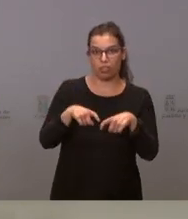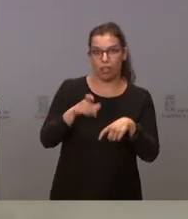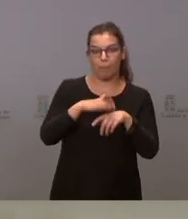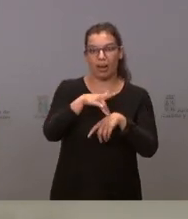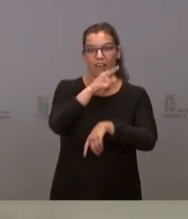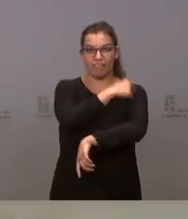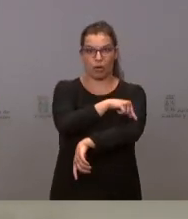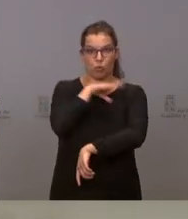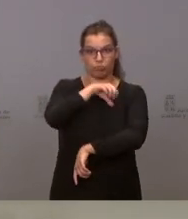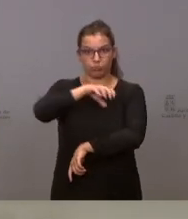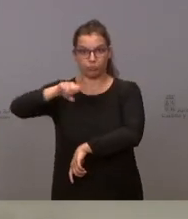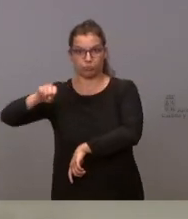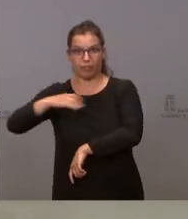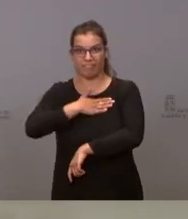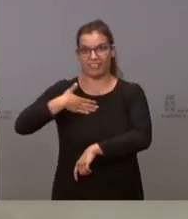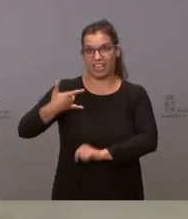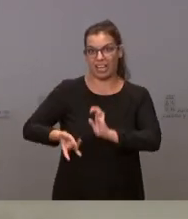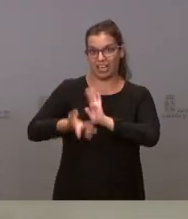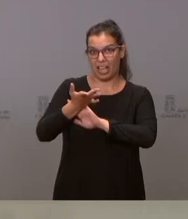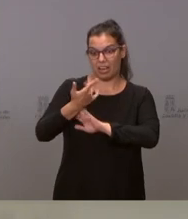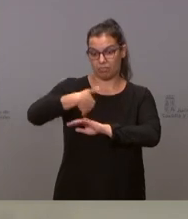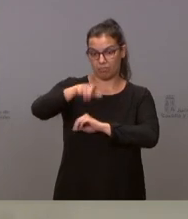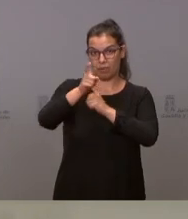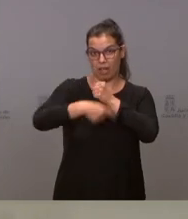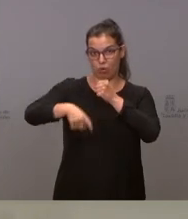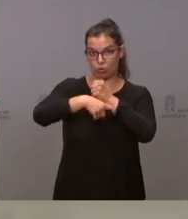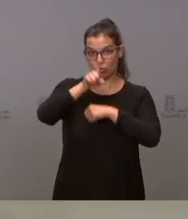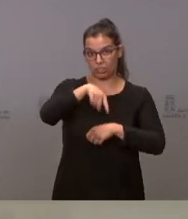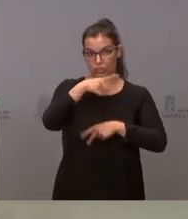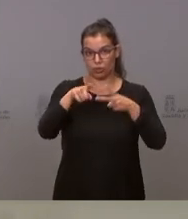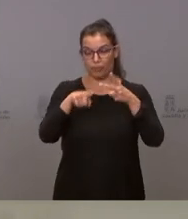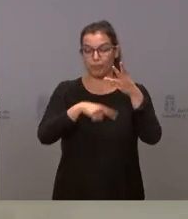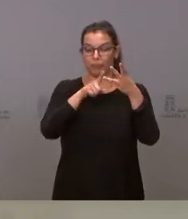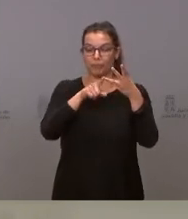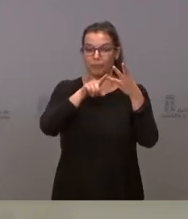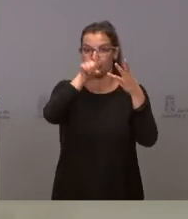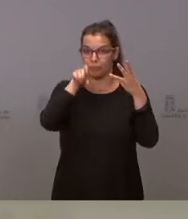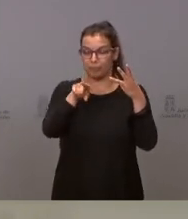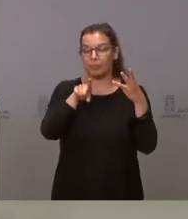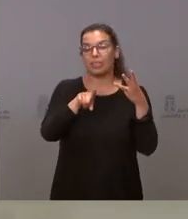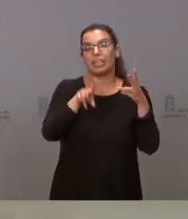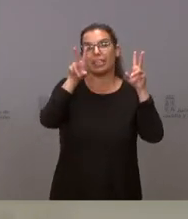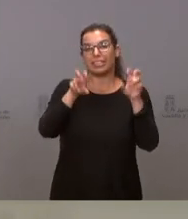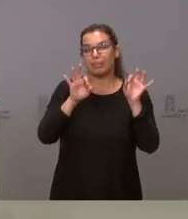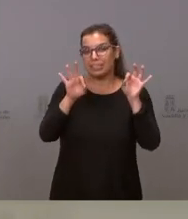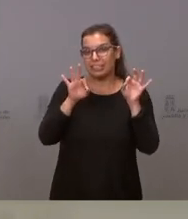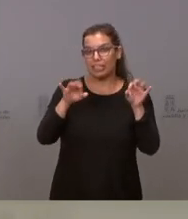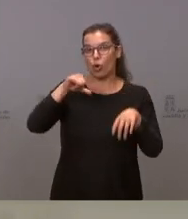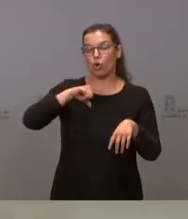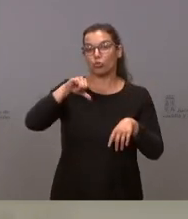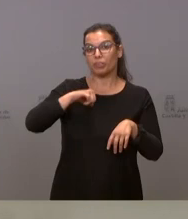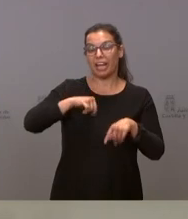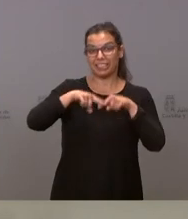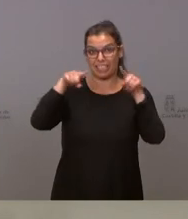tenían previsto, creo, ponerla en marcha en agosto. Y luego, sobre el caso concreto de la ampliación del hospital de